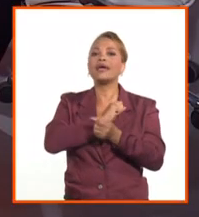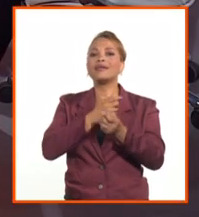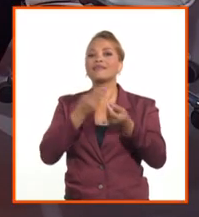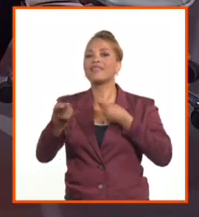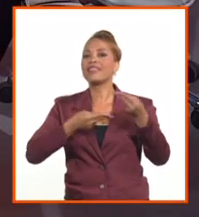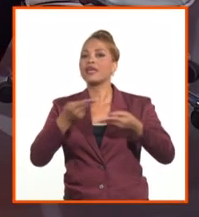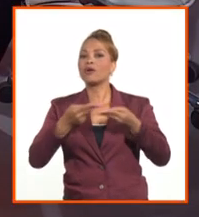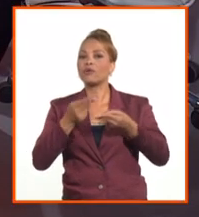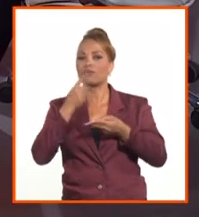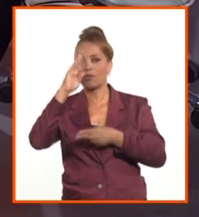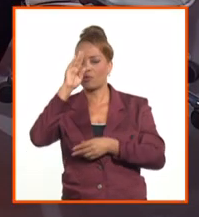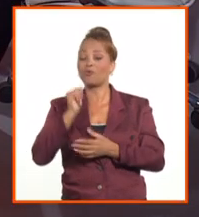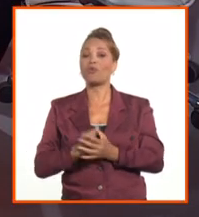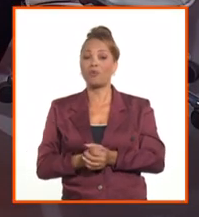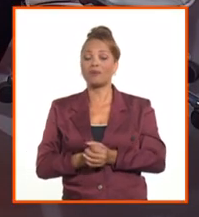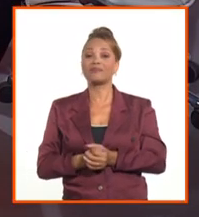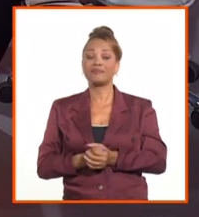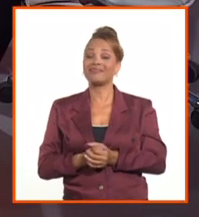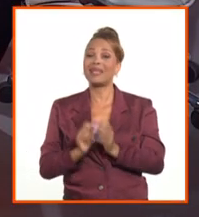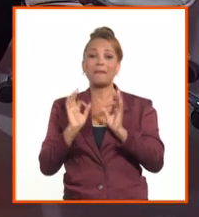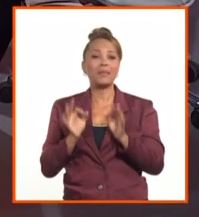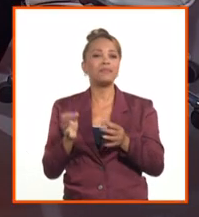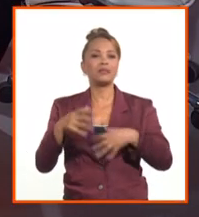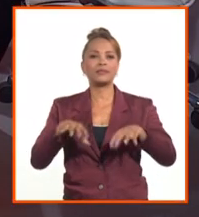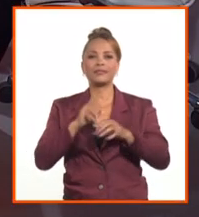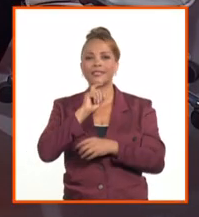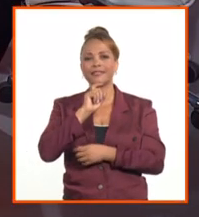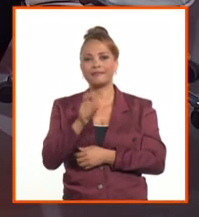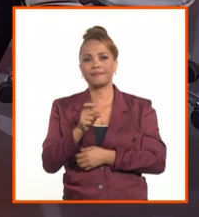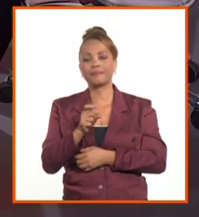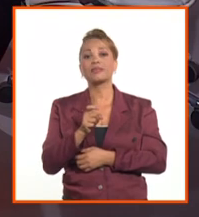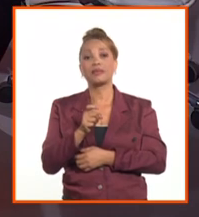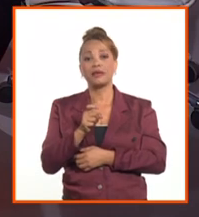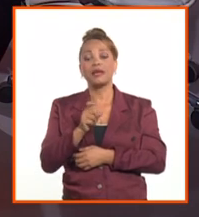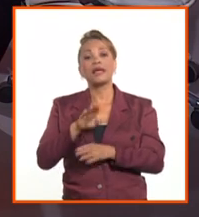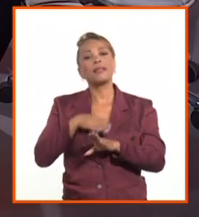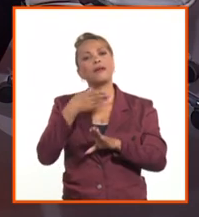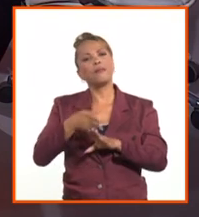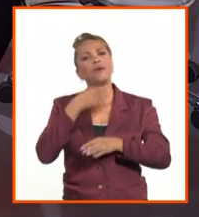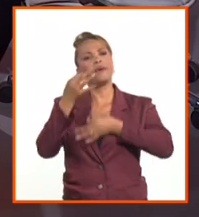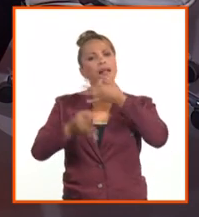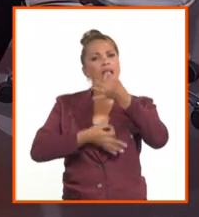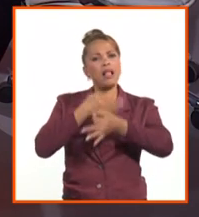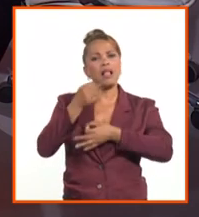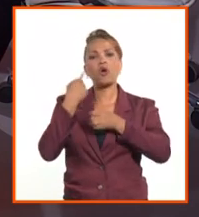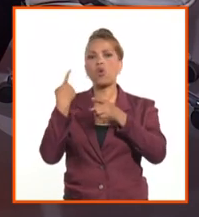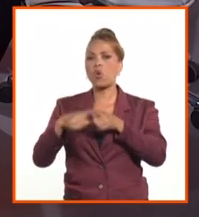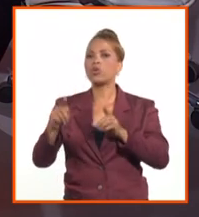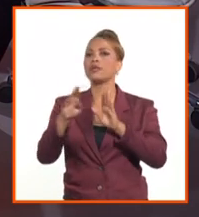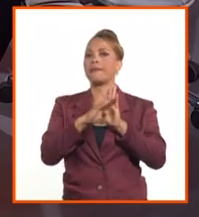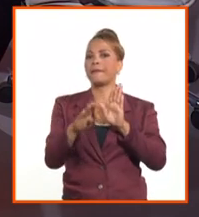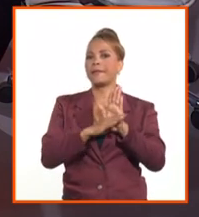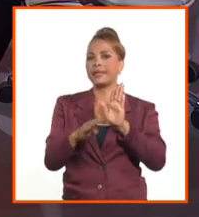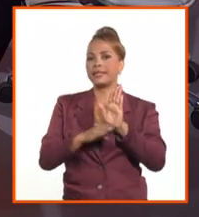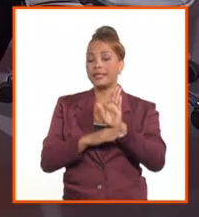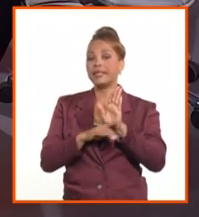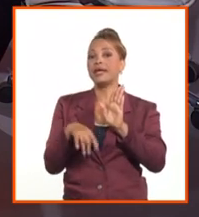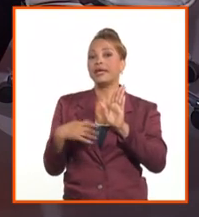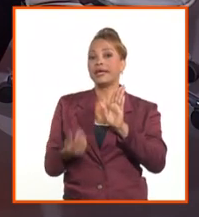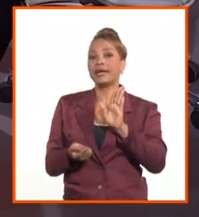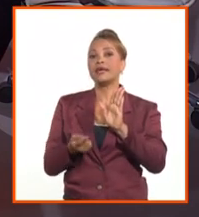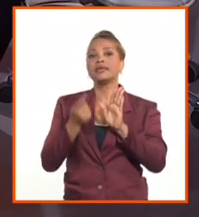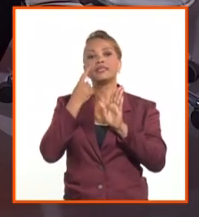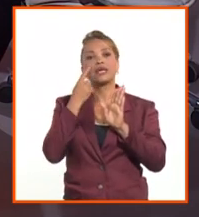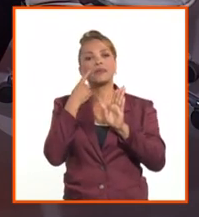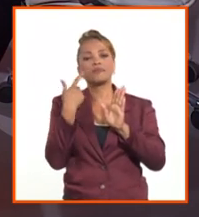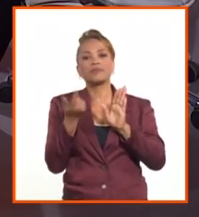implica que tenemos una misma situación desde ese punto de vista. Y después explicaré otras medidas que vamos a tomar que van a tener un reflejo en